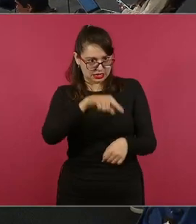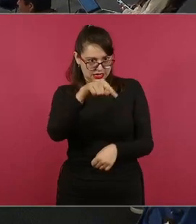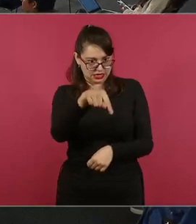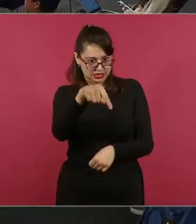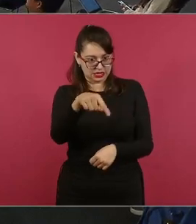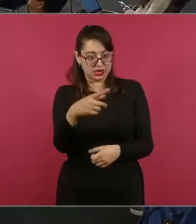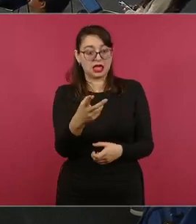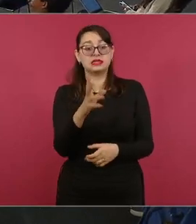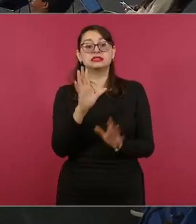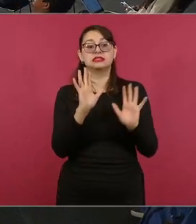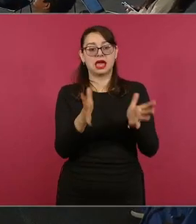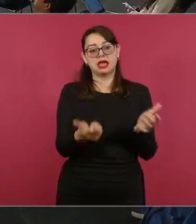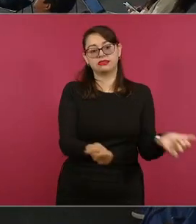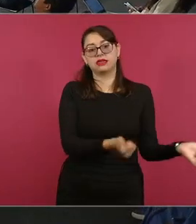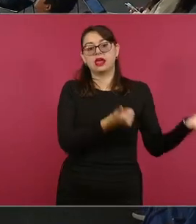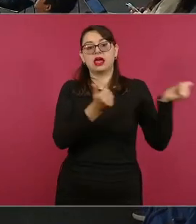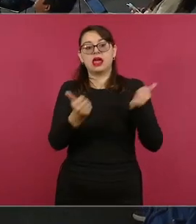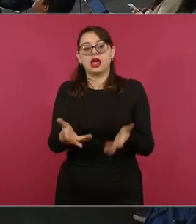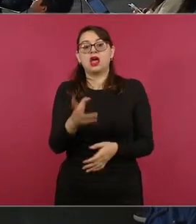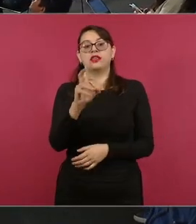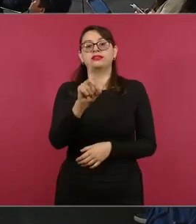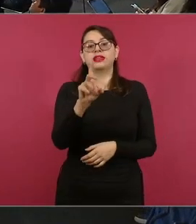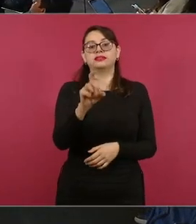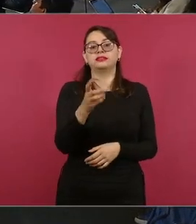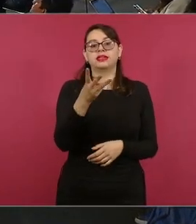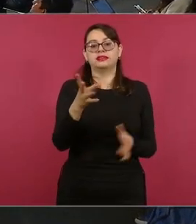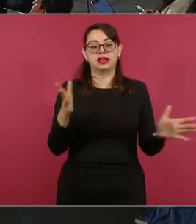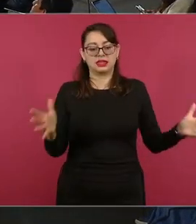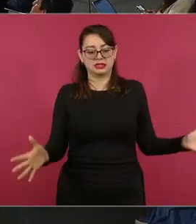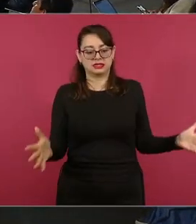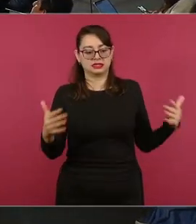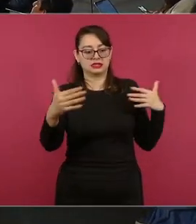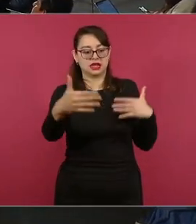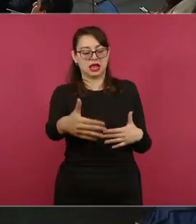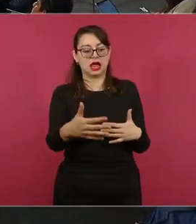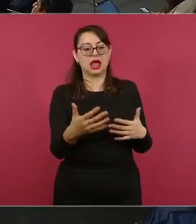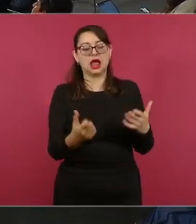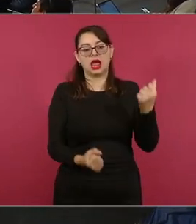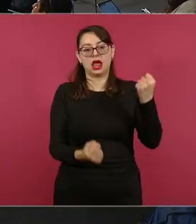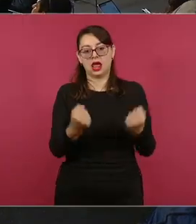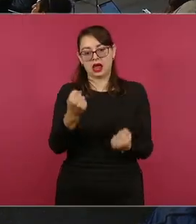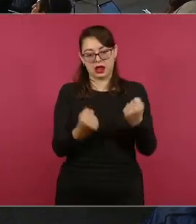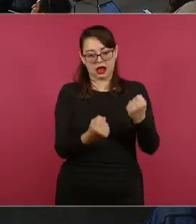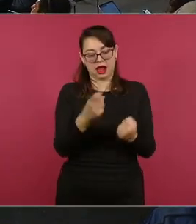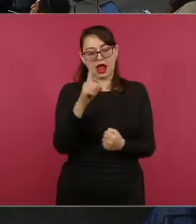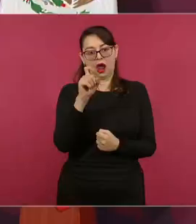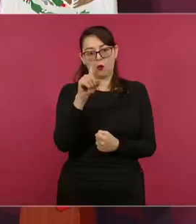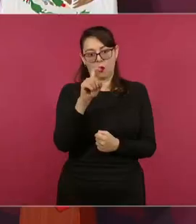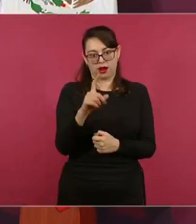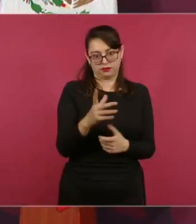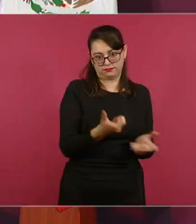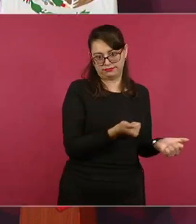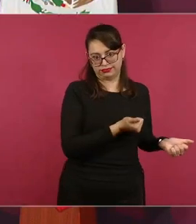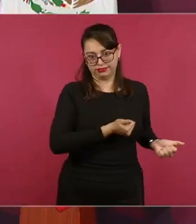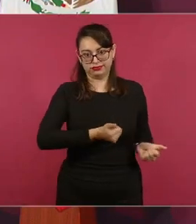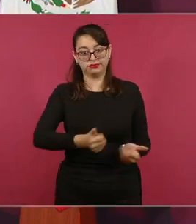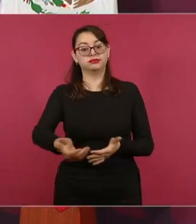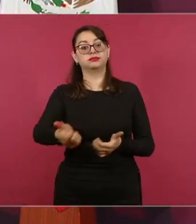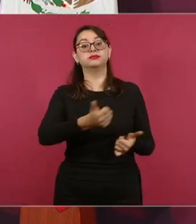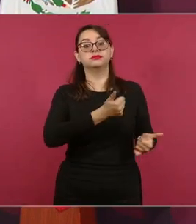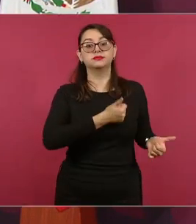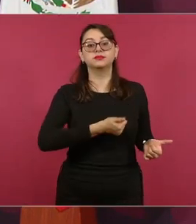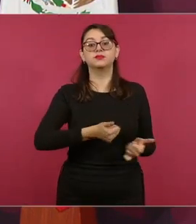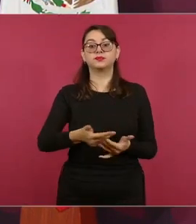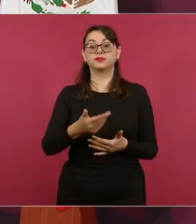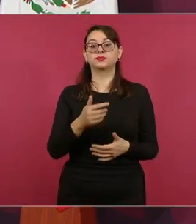treinta y tres cisternas ya iniciaron movimiento hacia Acapulco, que vienen